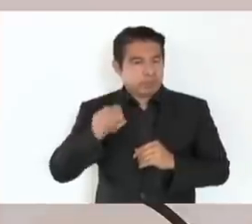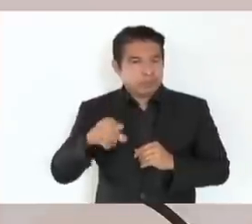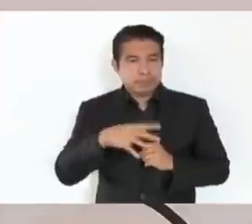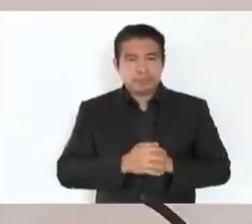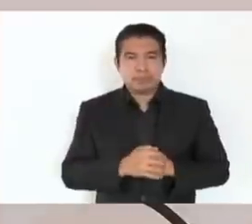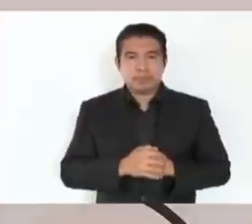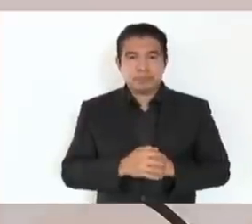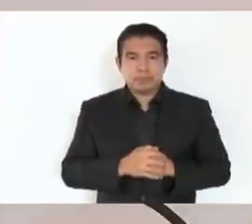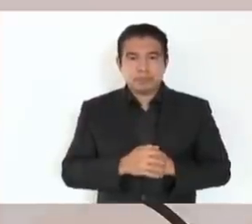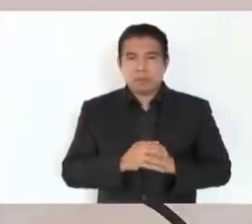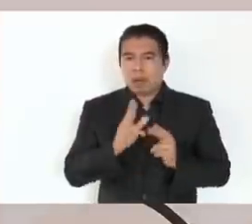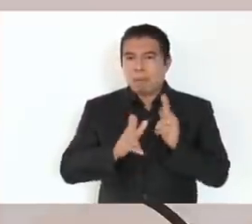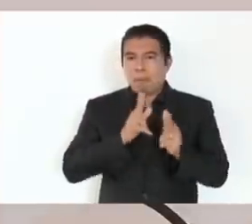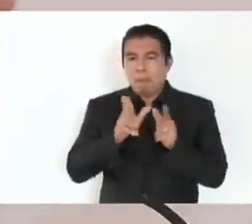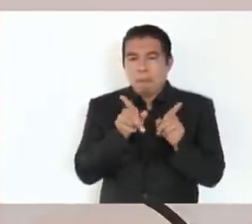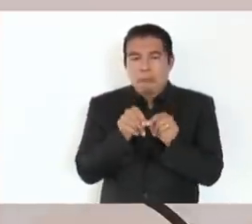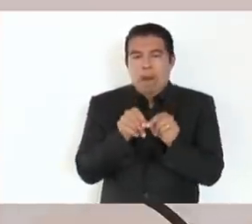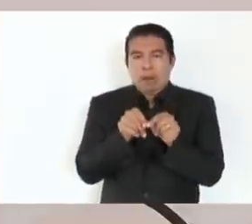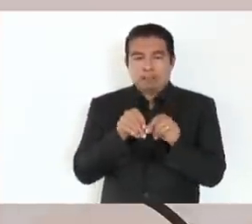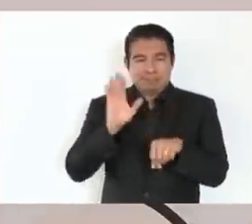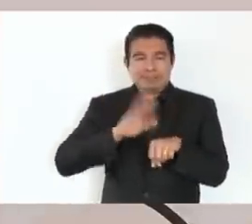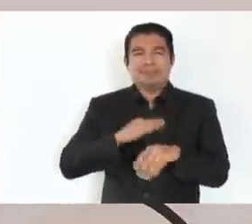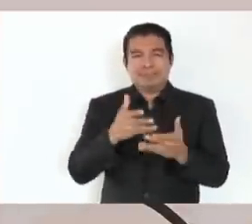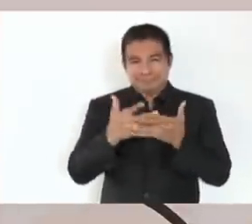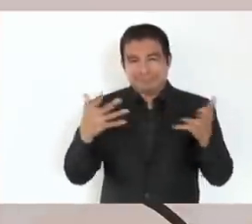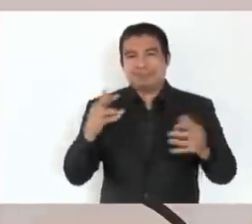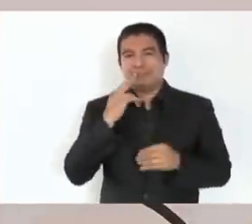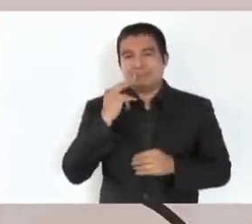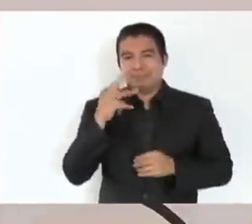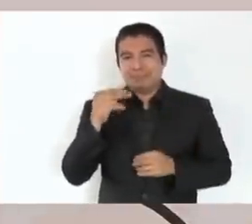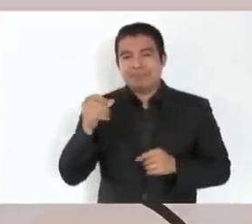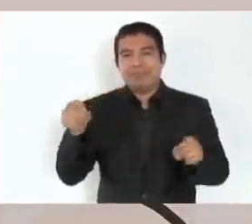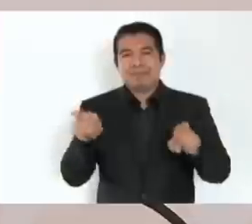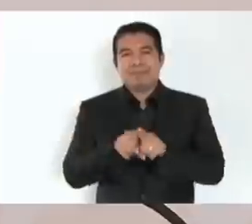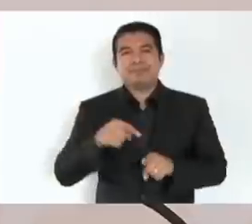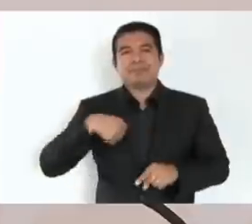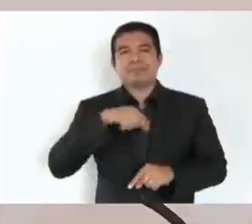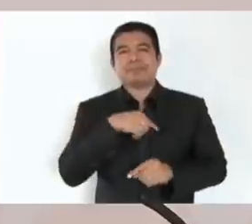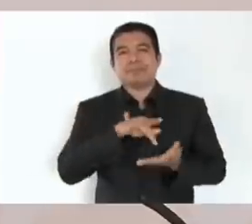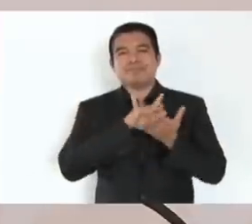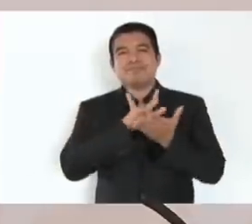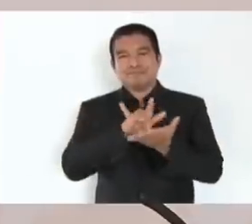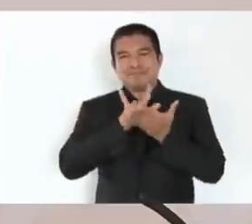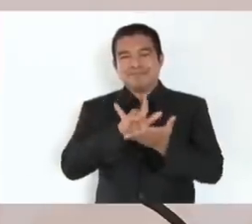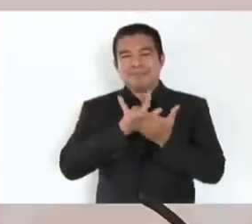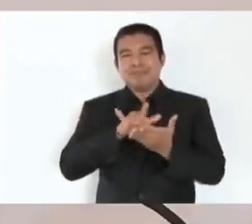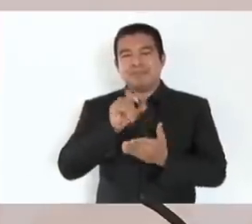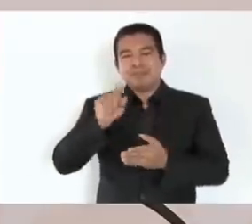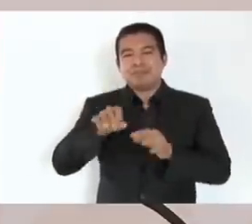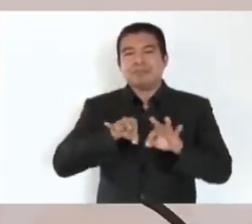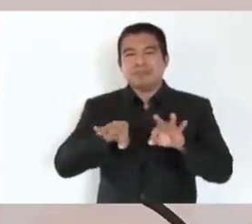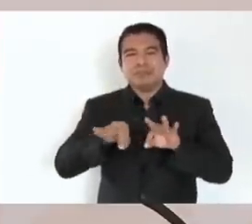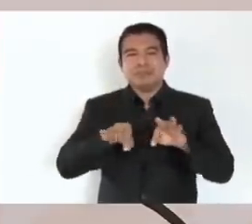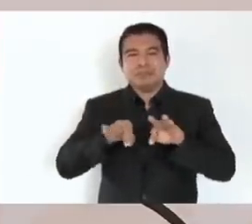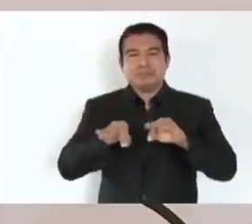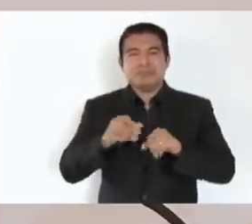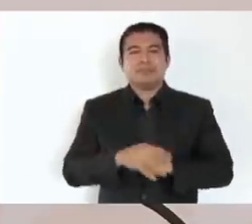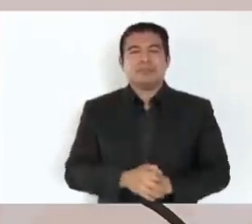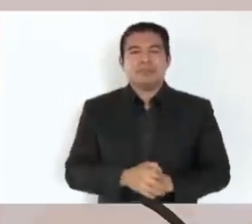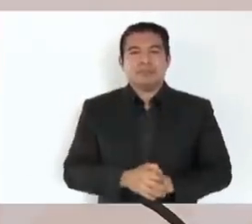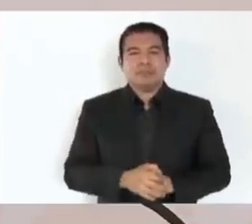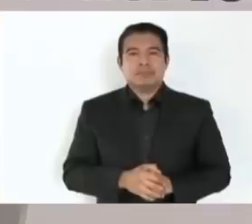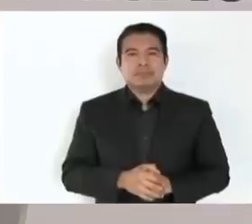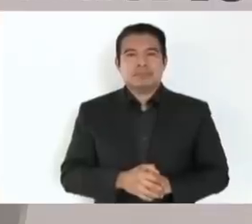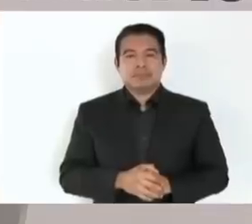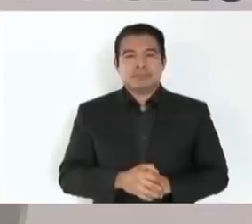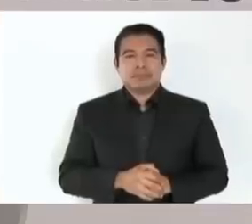el tren, es que vamos a mejorar mucho todos los trabajos exploratorios de reconstrucción